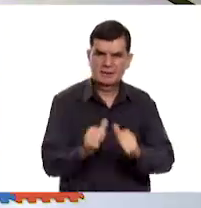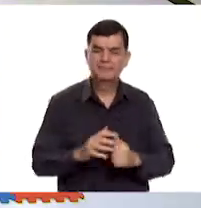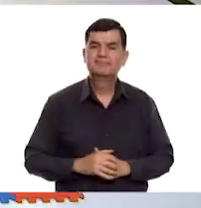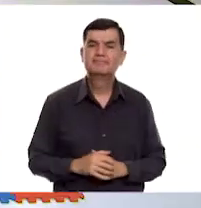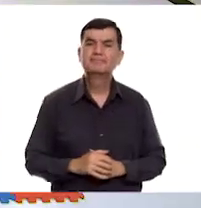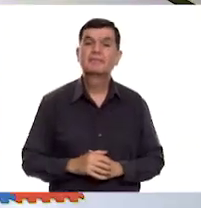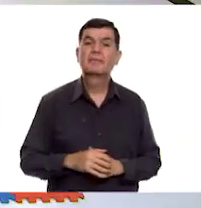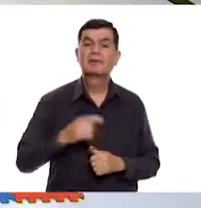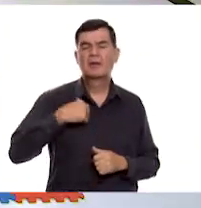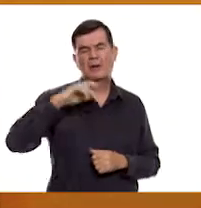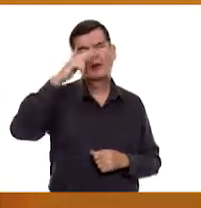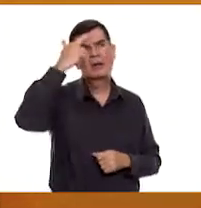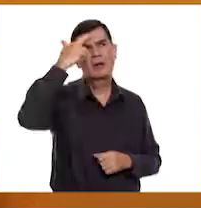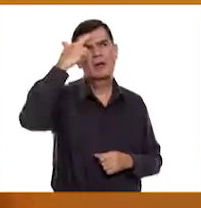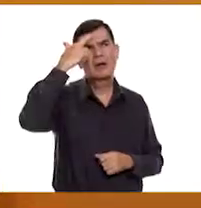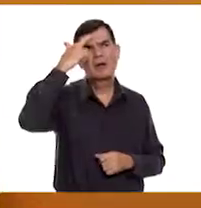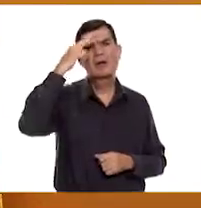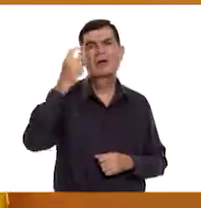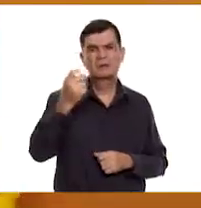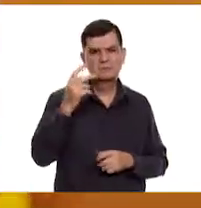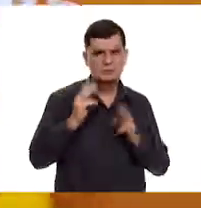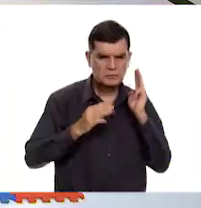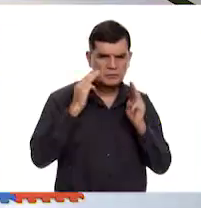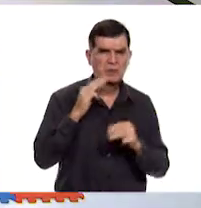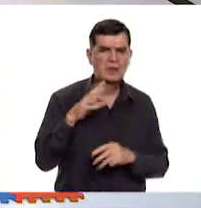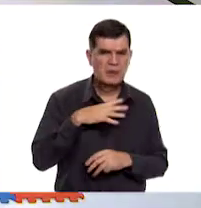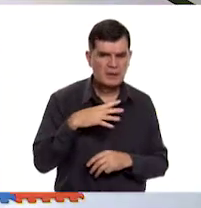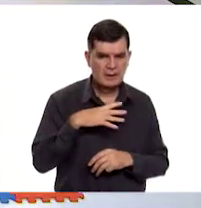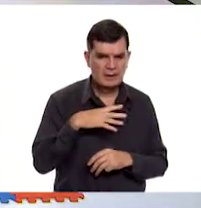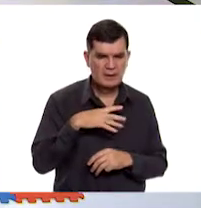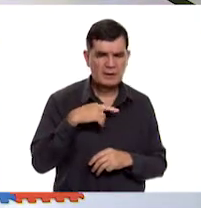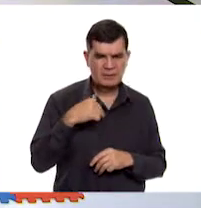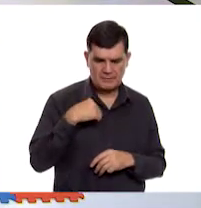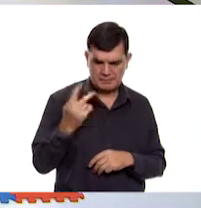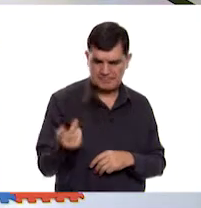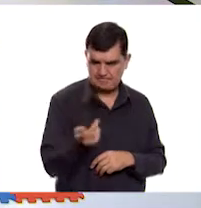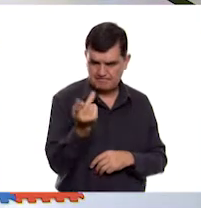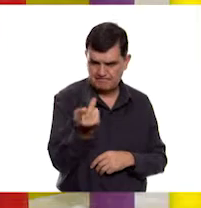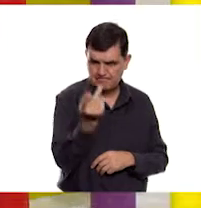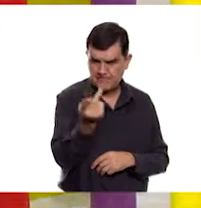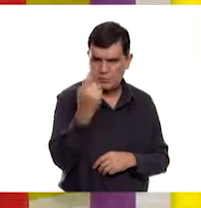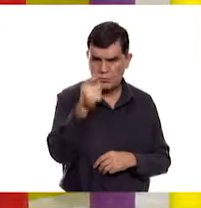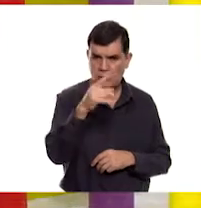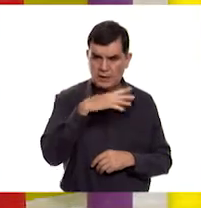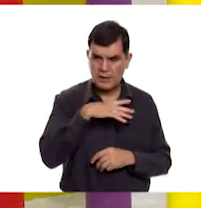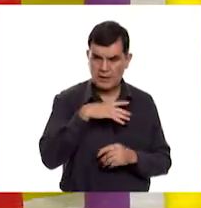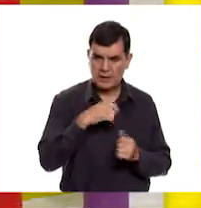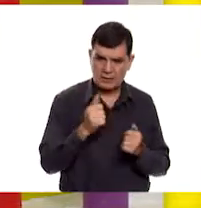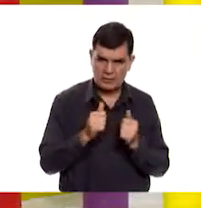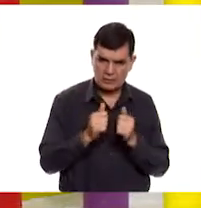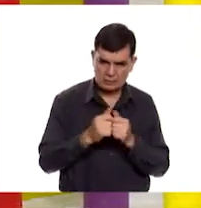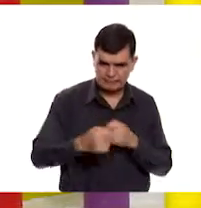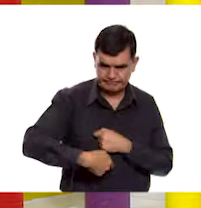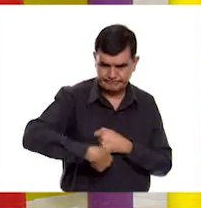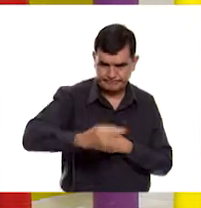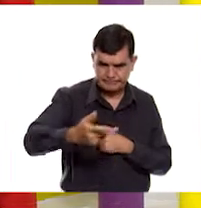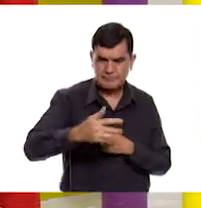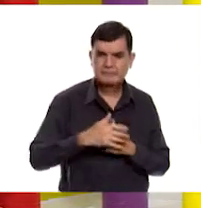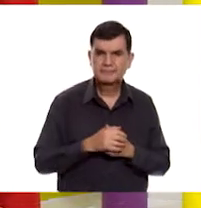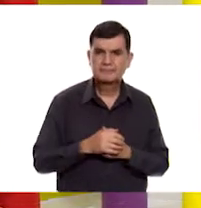Así es, yo recuerdo muy bien ese museo. Y la pregunta, para que puedas tener tu siguiente tirada,